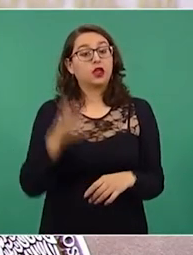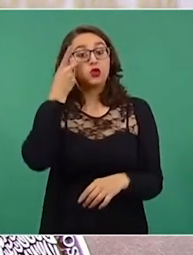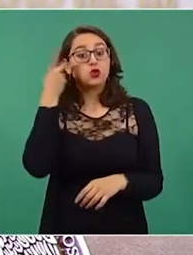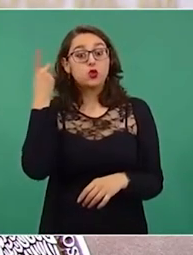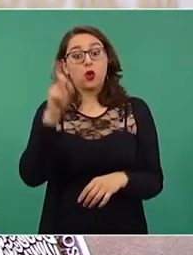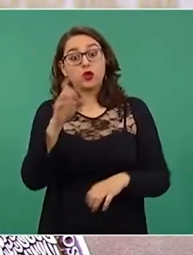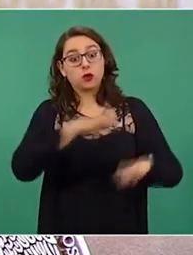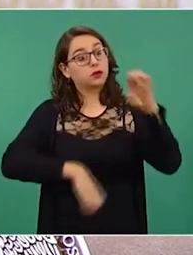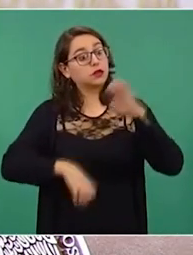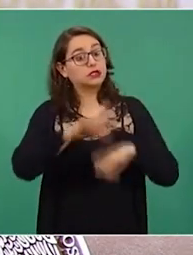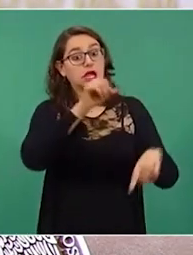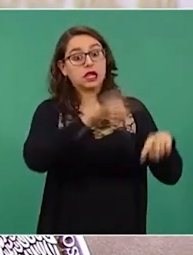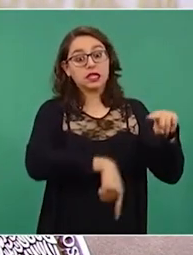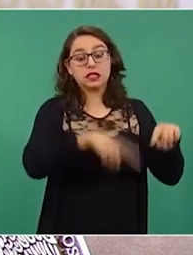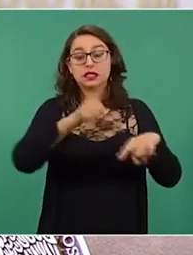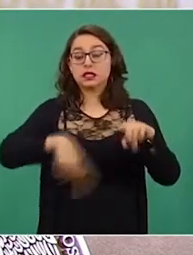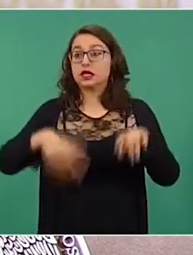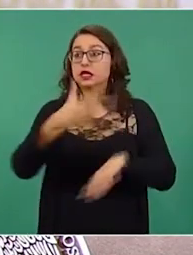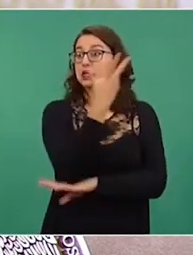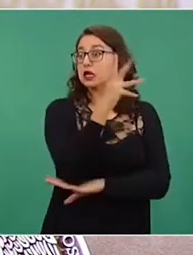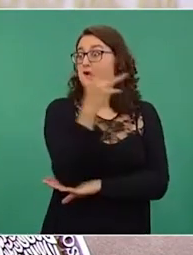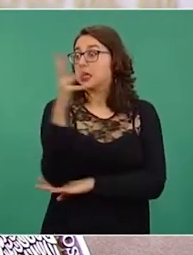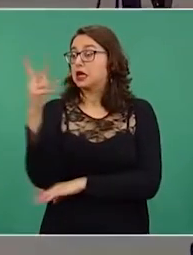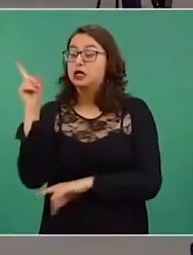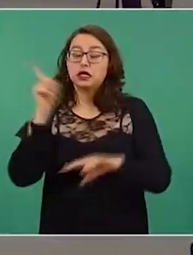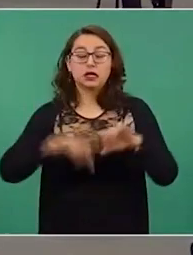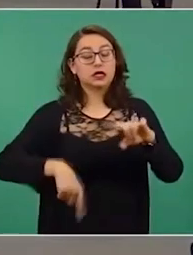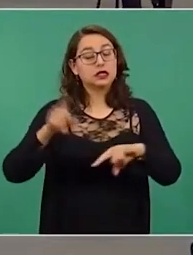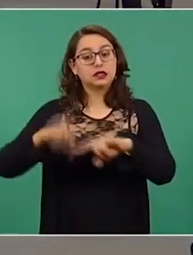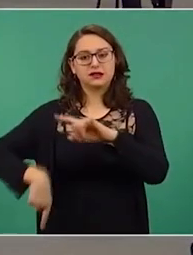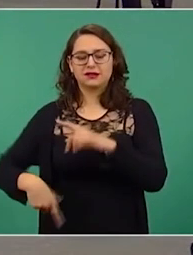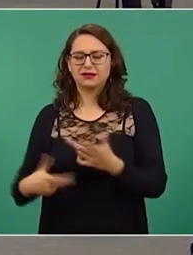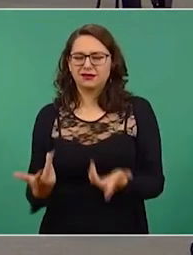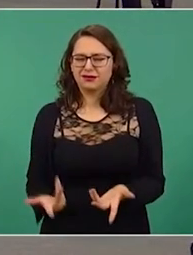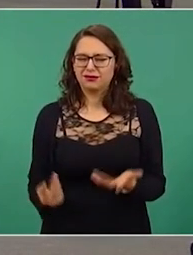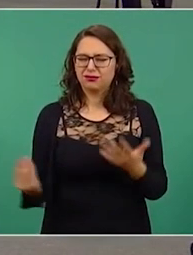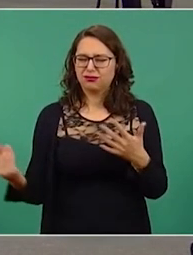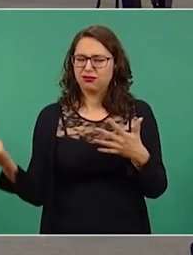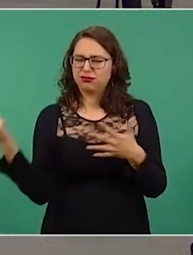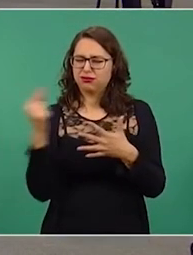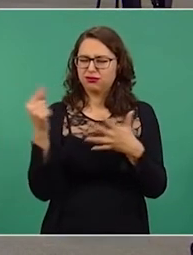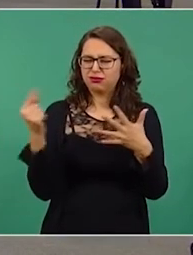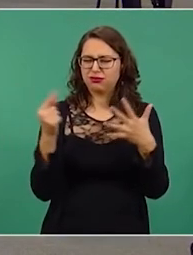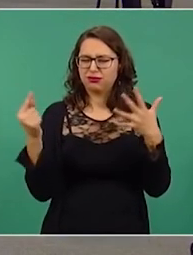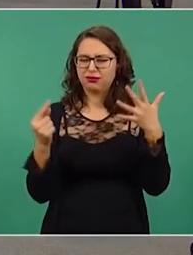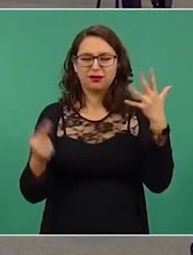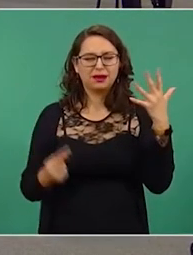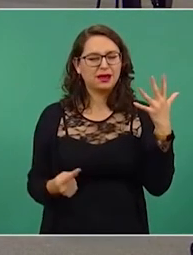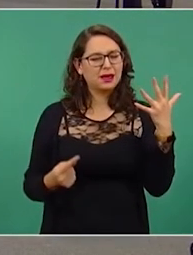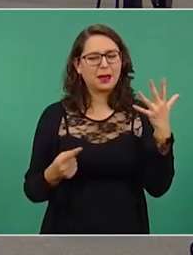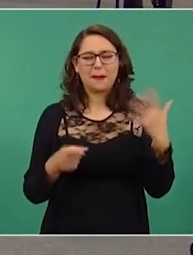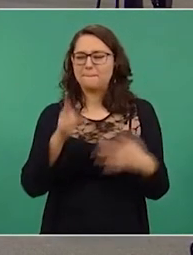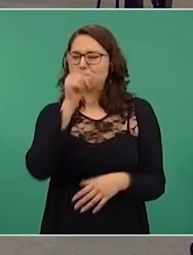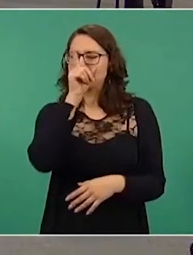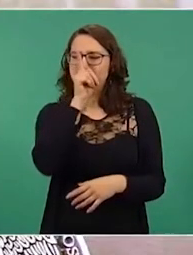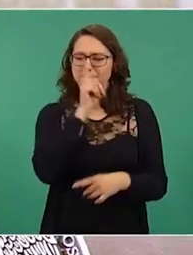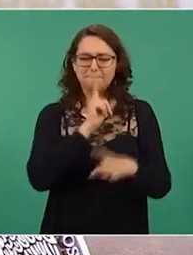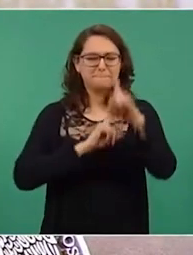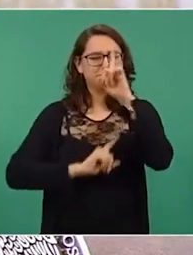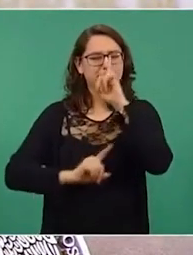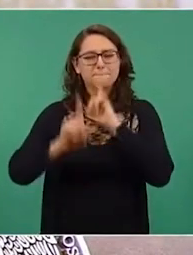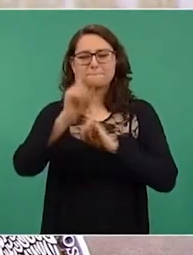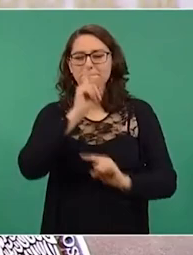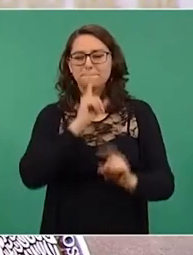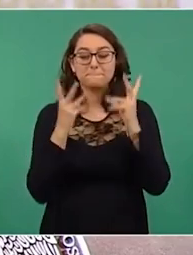afectará al medio ambiente y un largo etcétera. Simplemente se van a cambiar las reglas del mercado y el